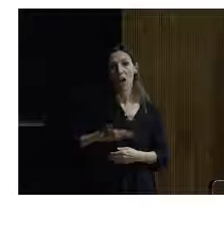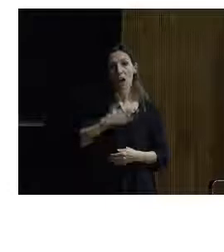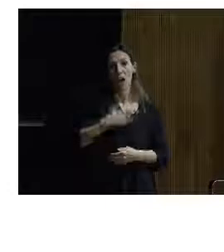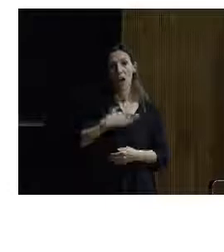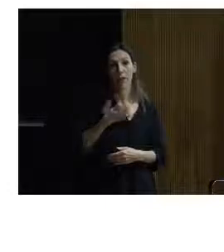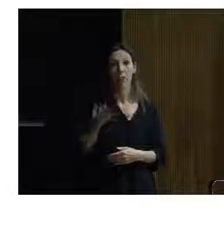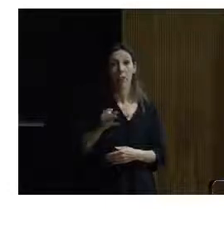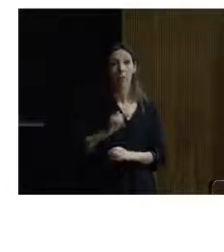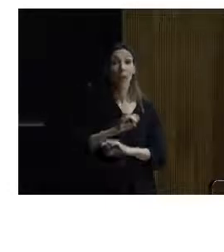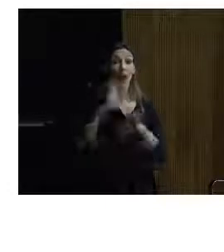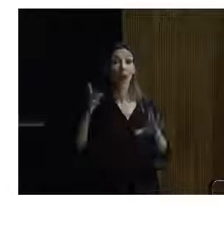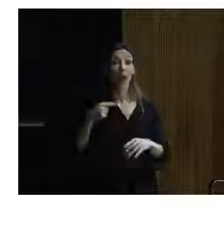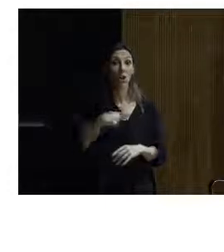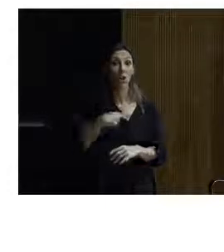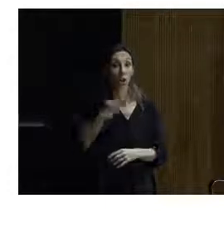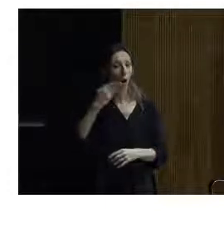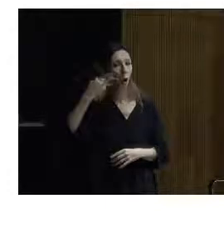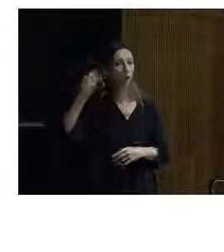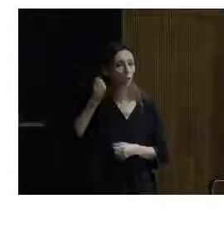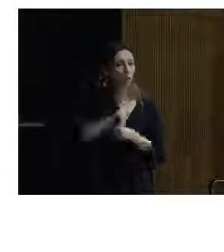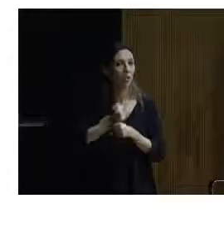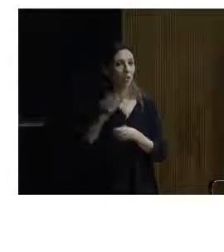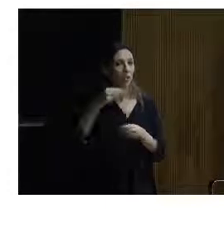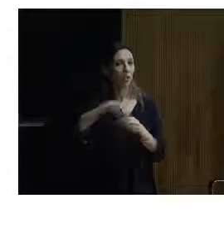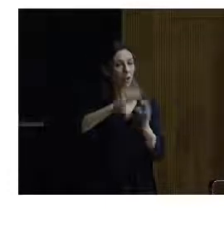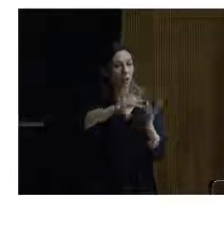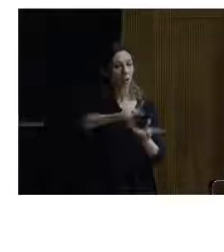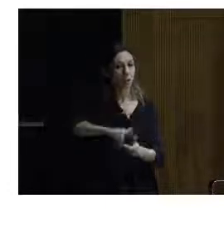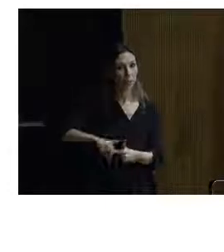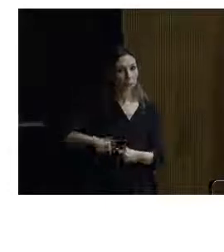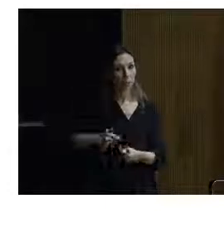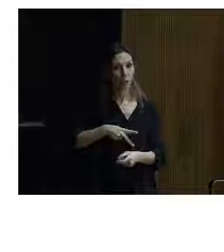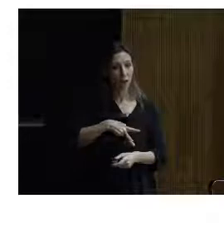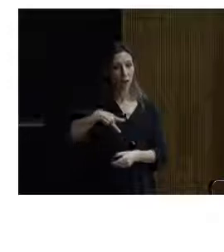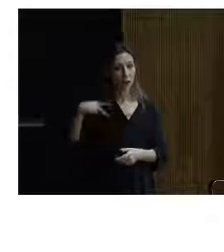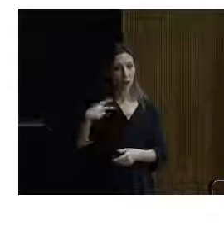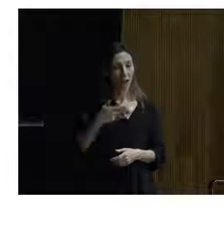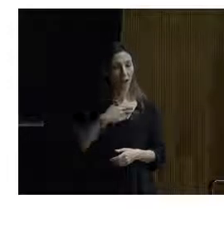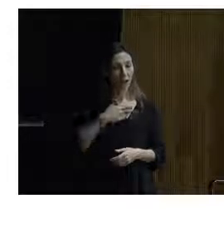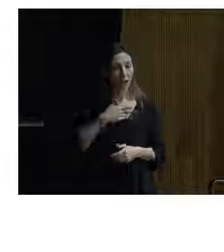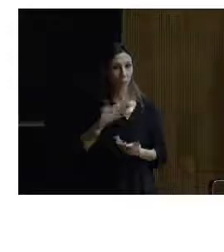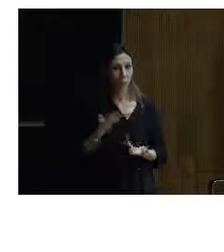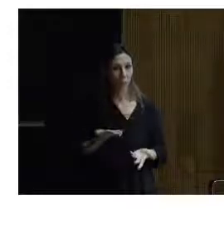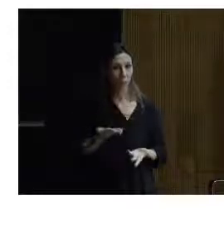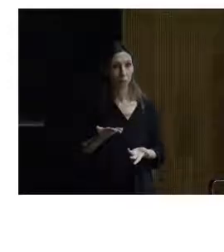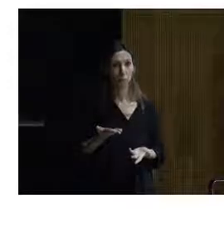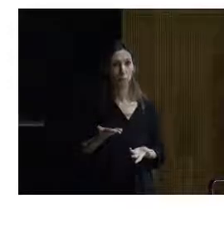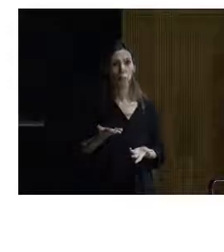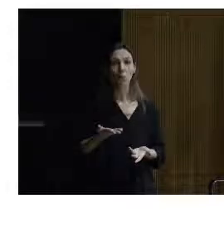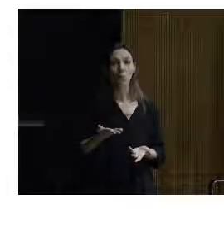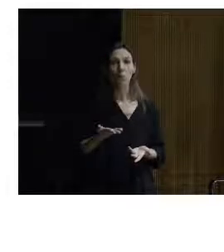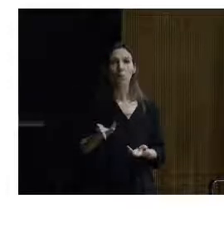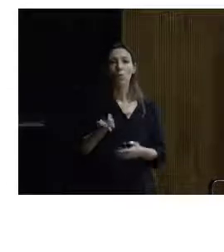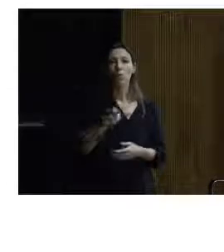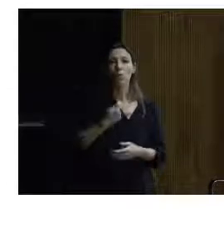que yo tengo el privilegio de trabajar en una administración, en Dirección General de Patrimonio, en la que nuestra primordial misión